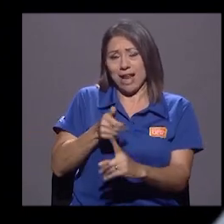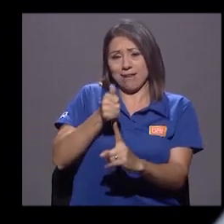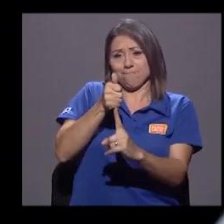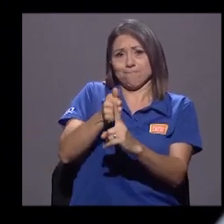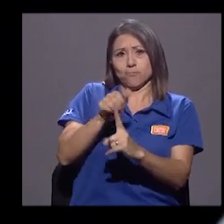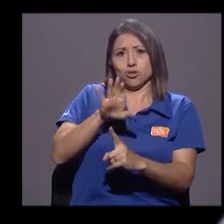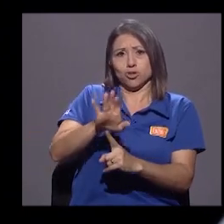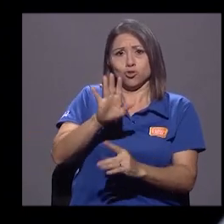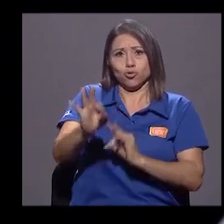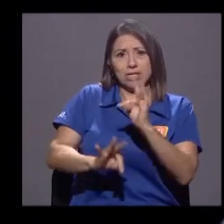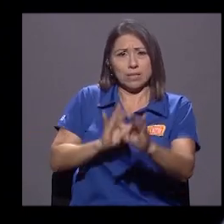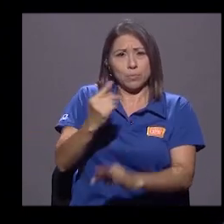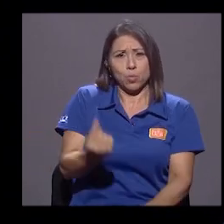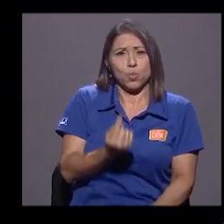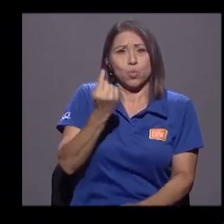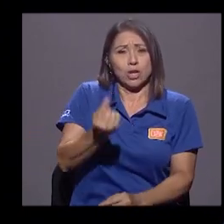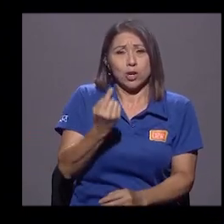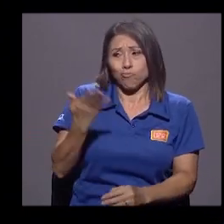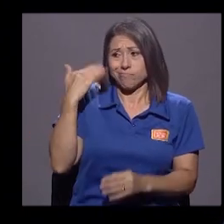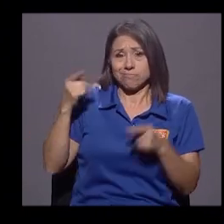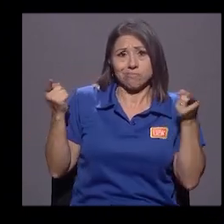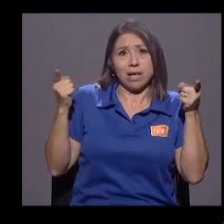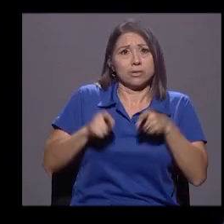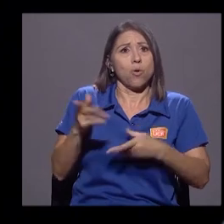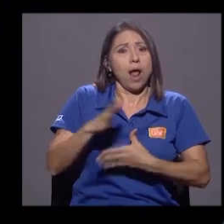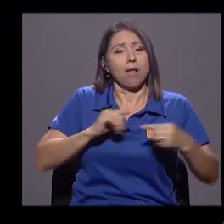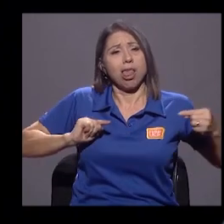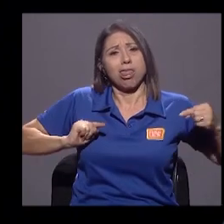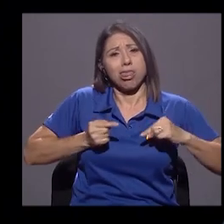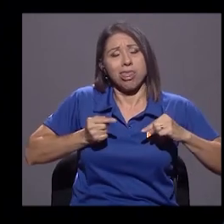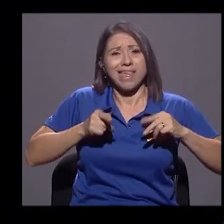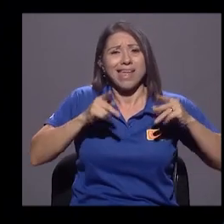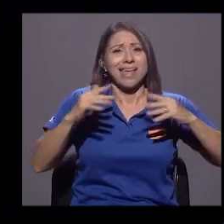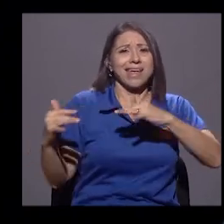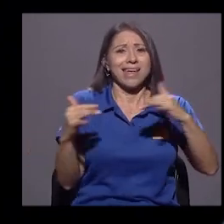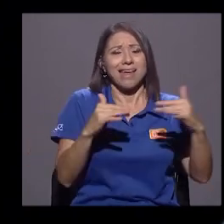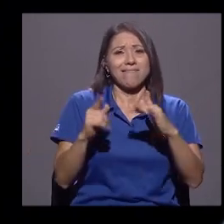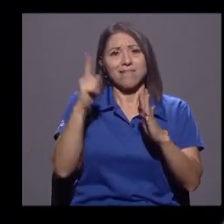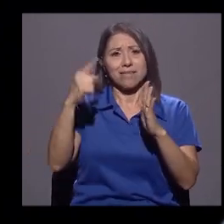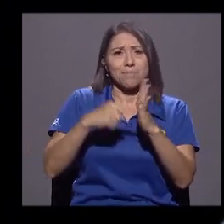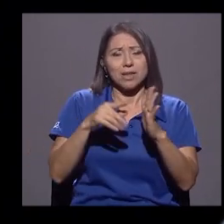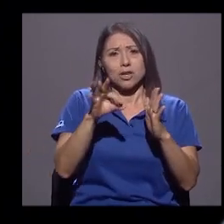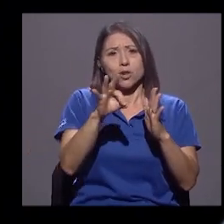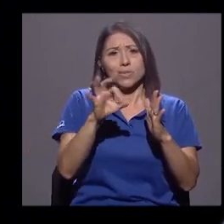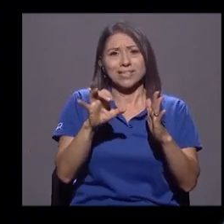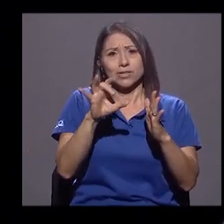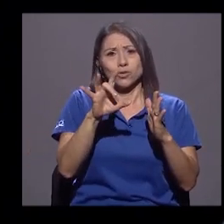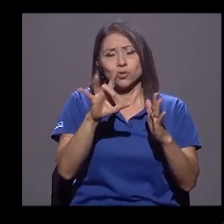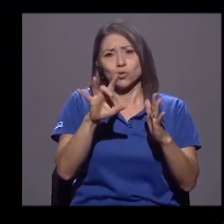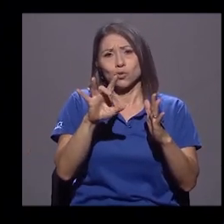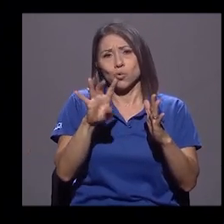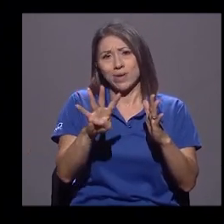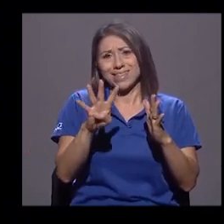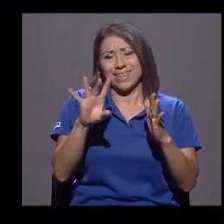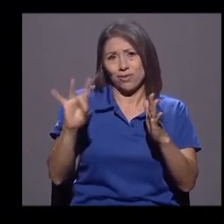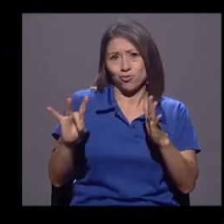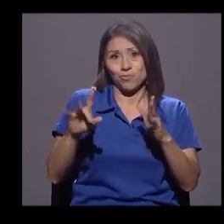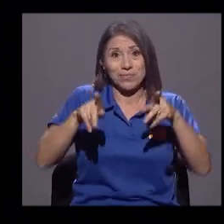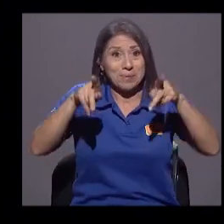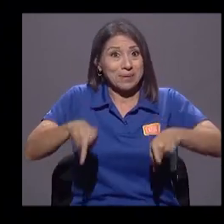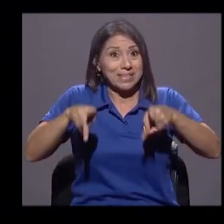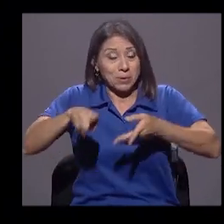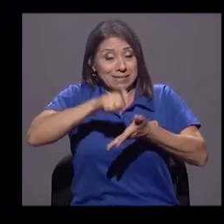de un hecho doloroso que fue la guerra civil de 1948 y fueron muy valientes los constituyentes, nuestros